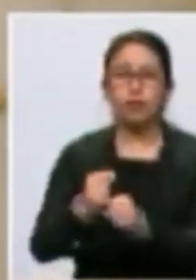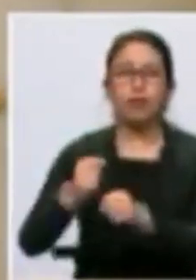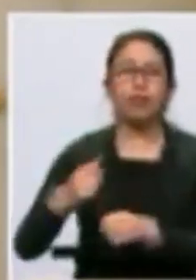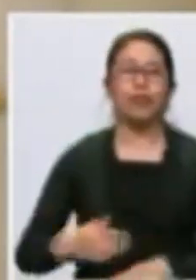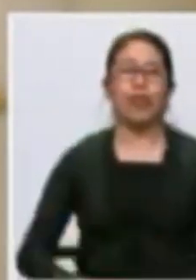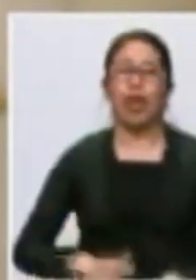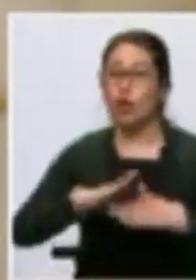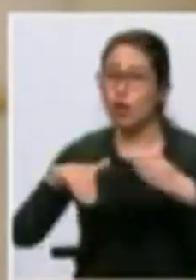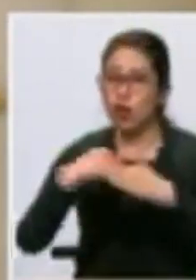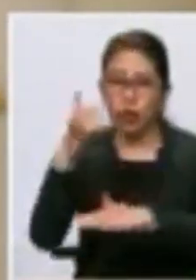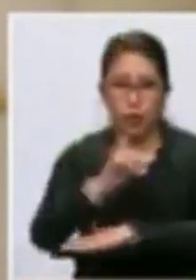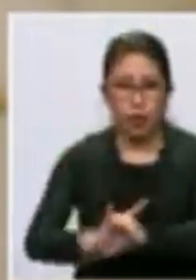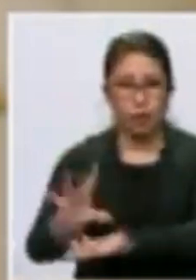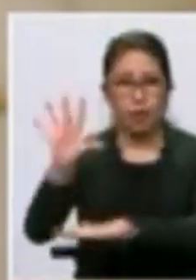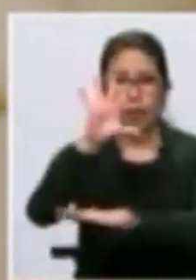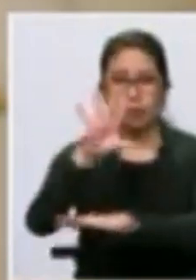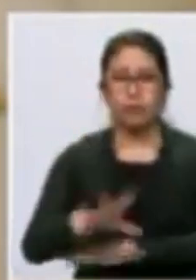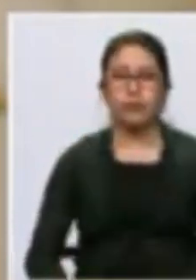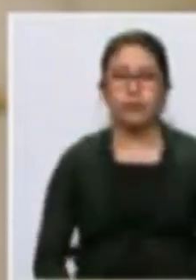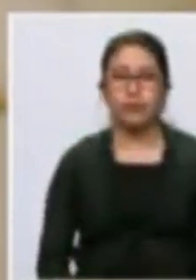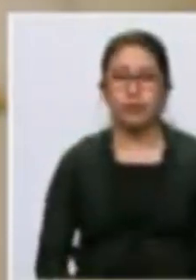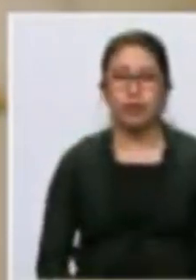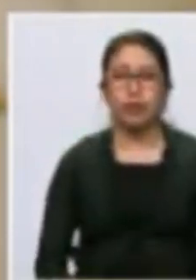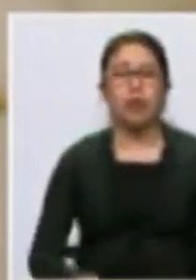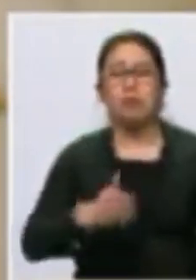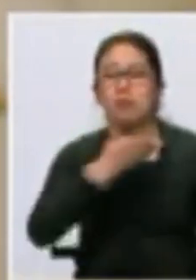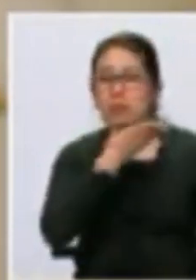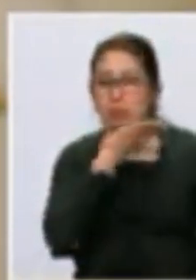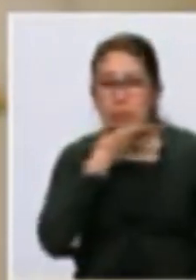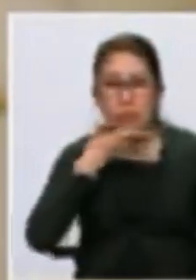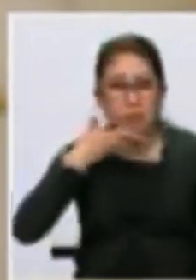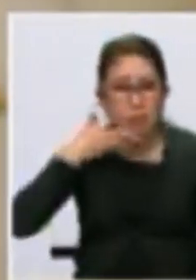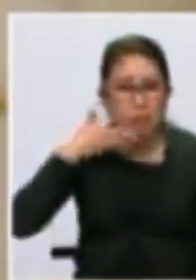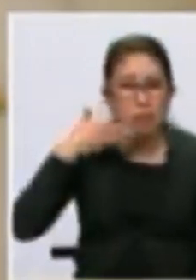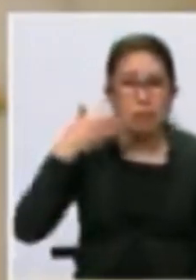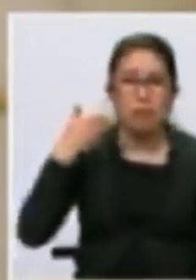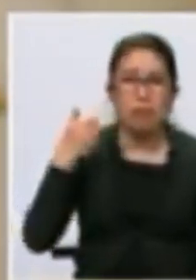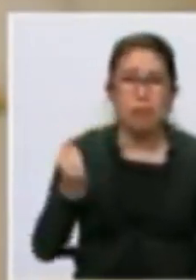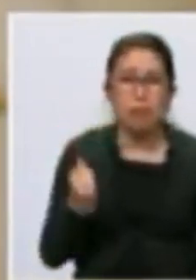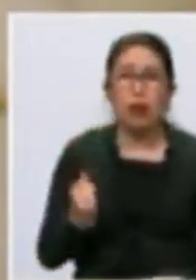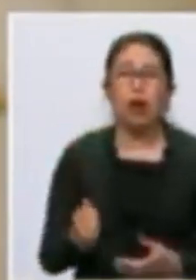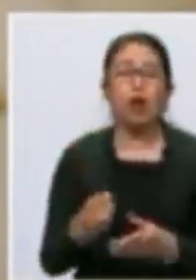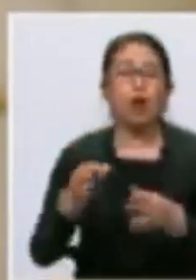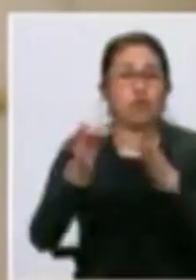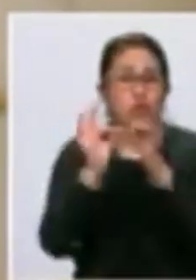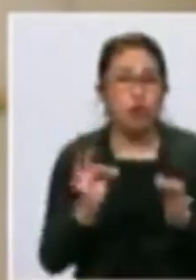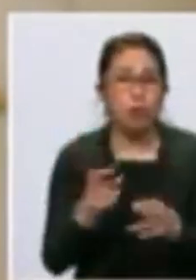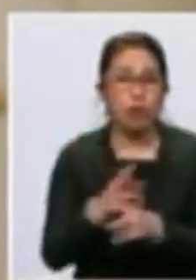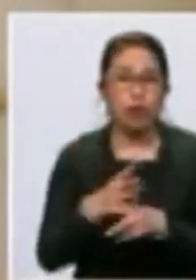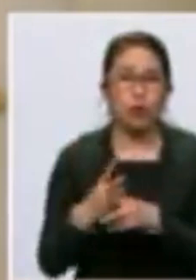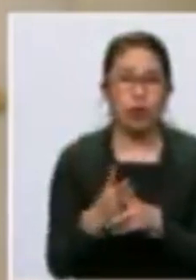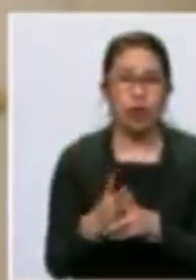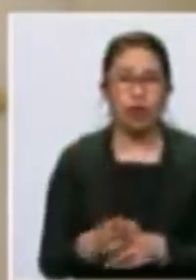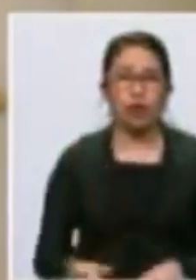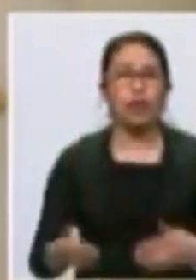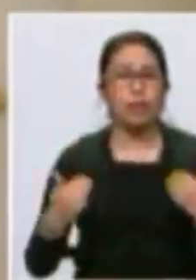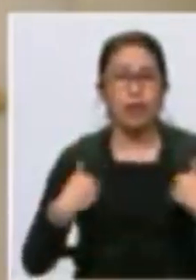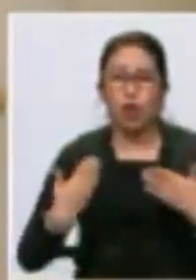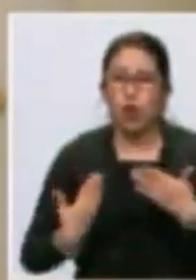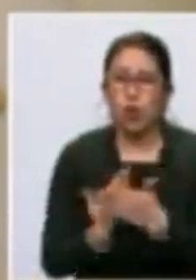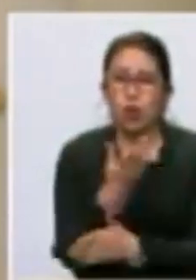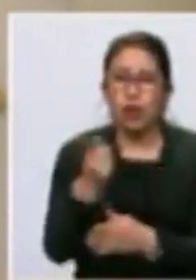en Occidente. Lo haremos con mejoramiento genético en camélidos, por ejemplo. Y lo haremos con nuevas